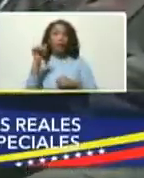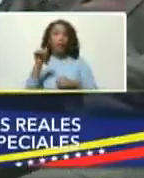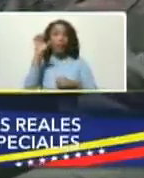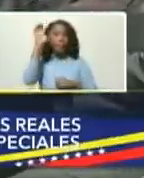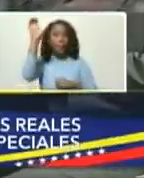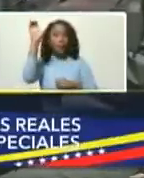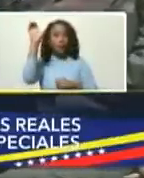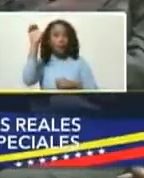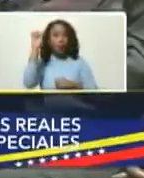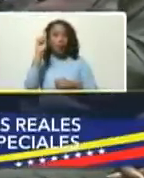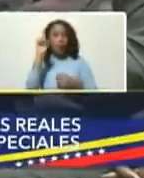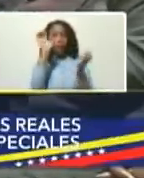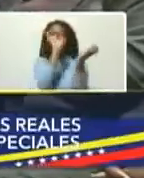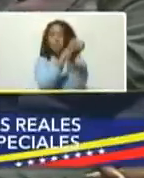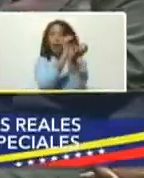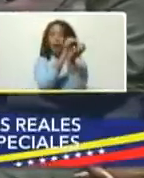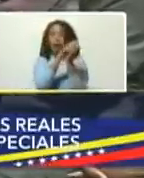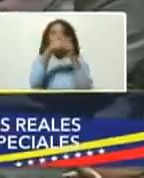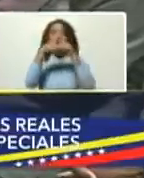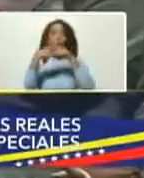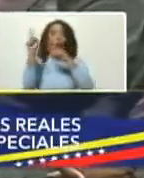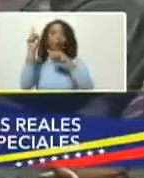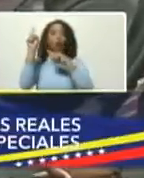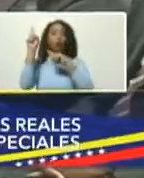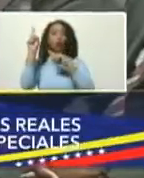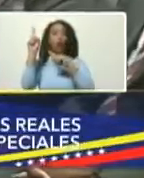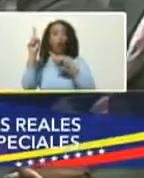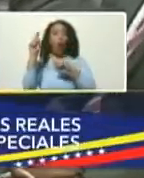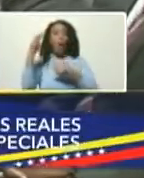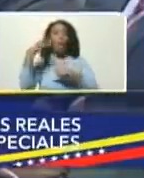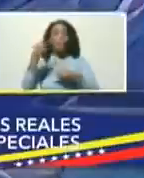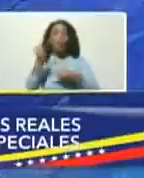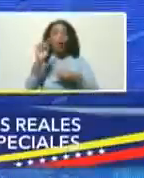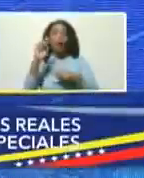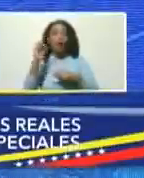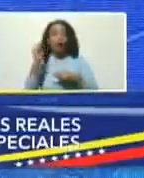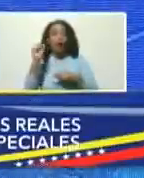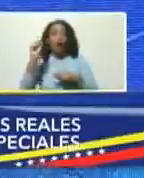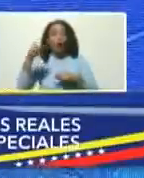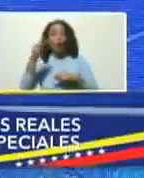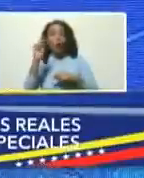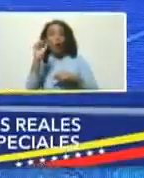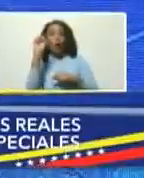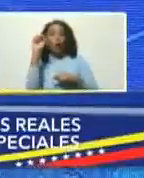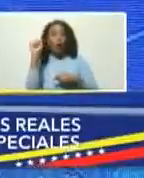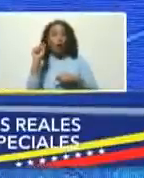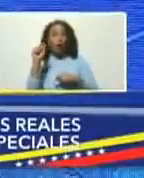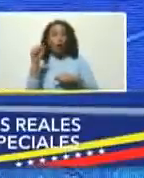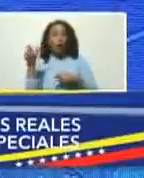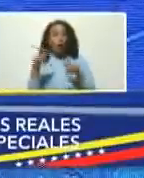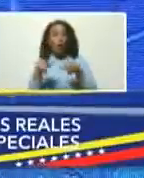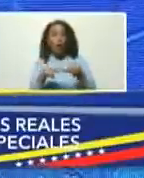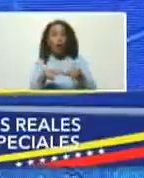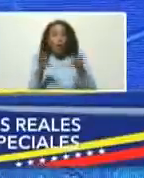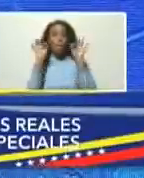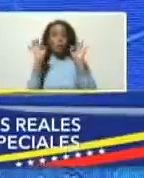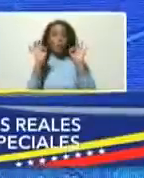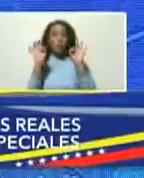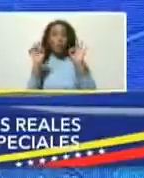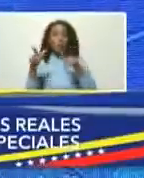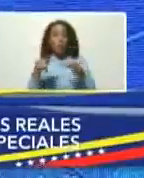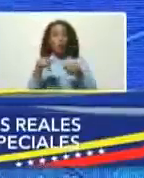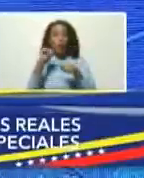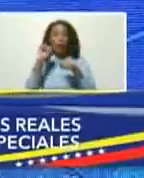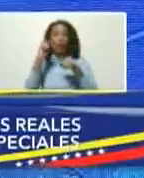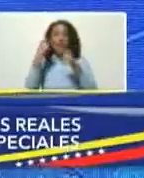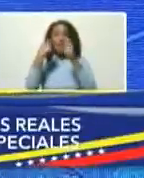uno de ellos es Margarita otro es Paraguaná las zonas económicas especiales no son zonas para la importación